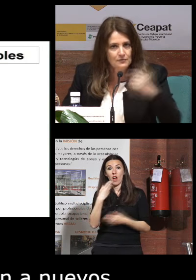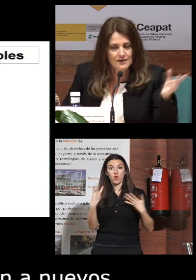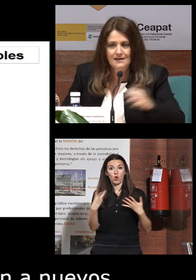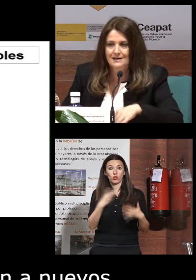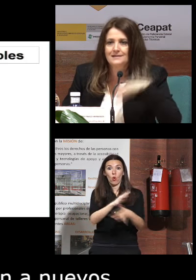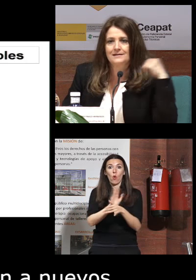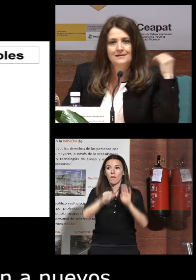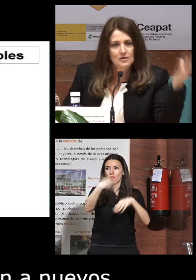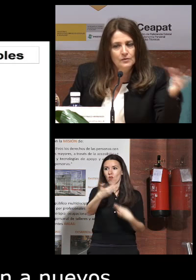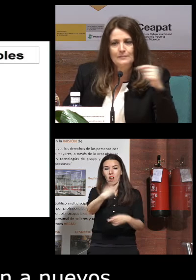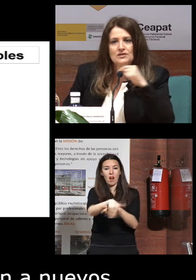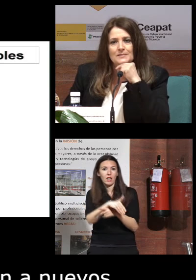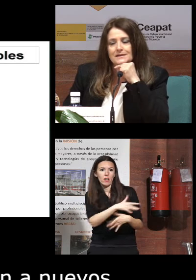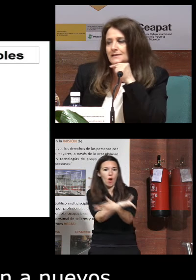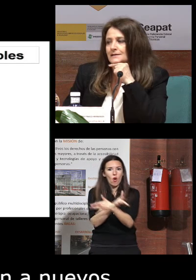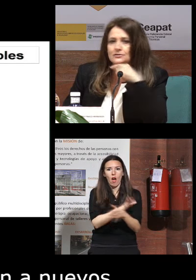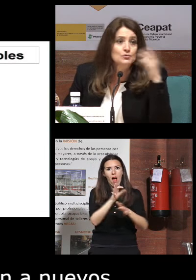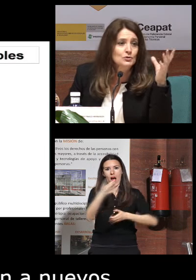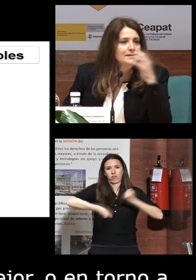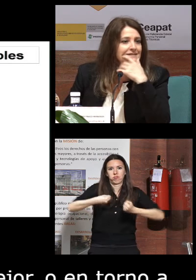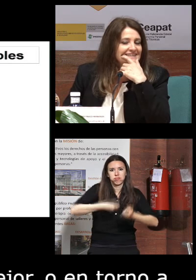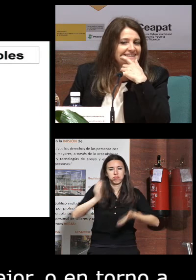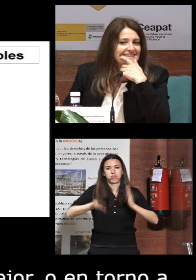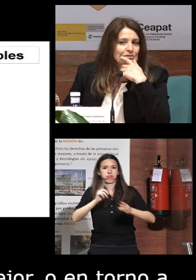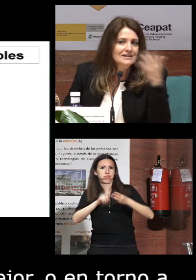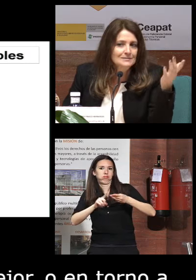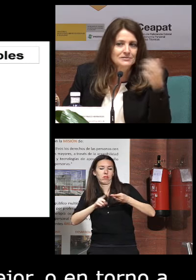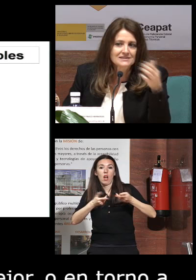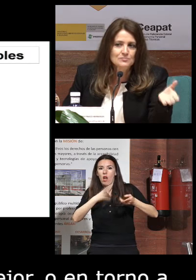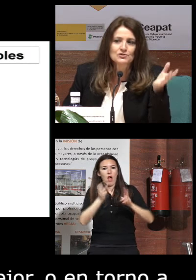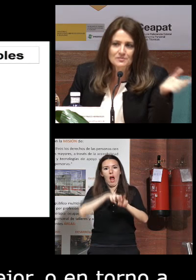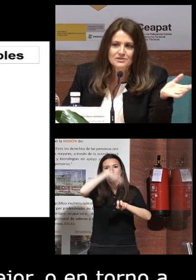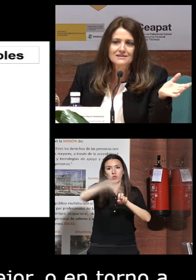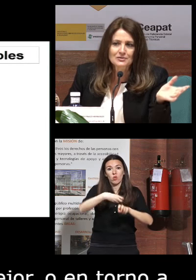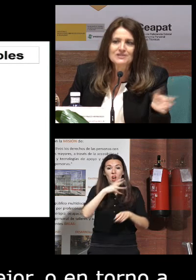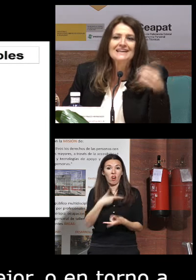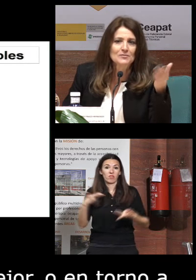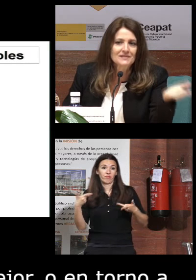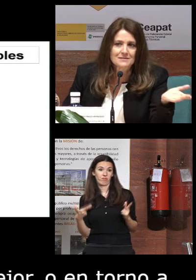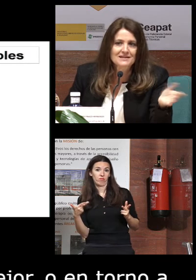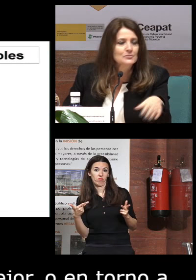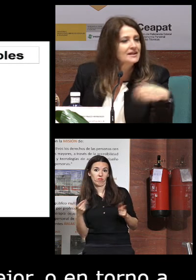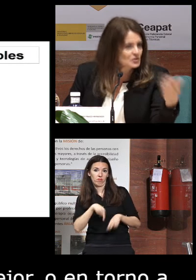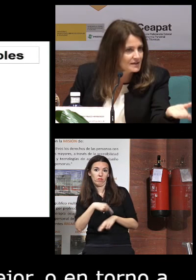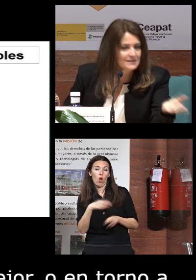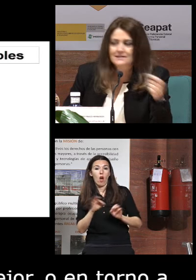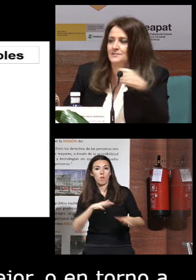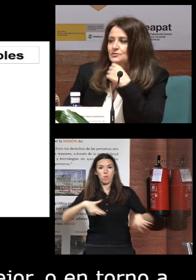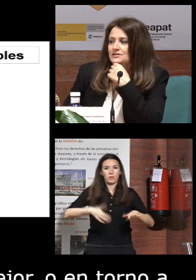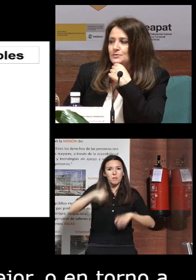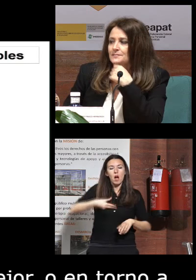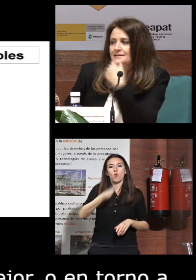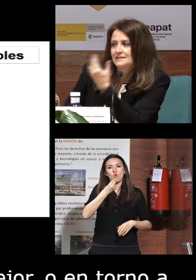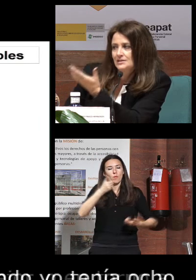jugaba afuera en la calle jugábamos a pillar al churro y ahora pues estáis mucho tiempo sentados y hay que moverse más o hay que comer más